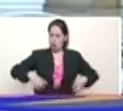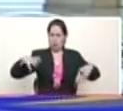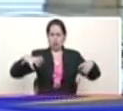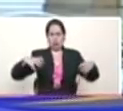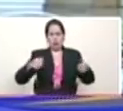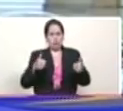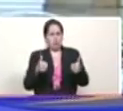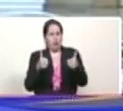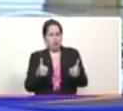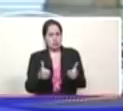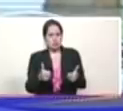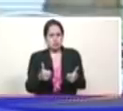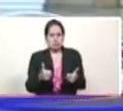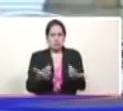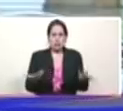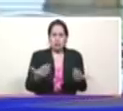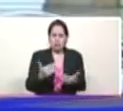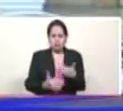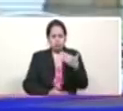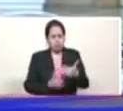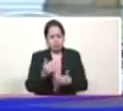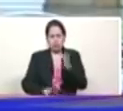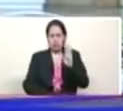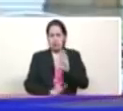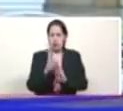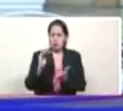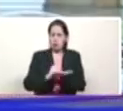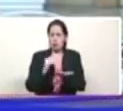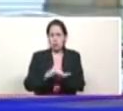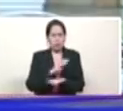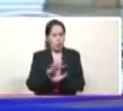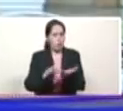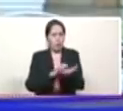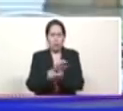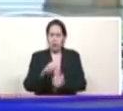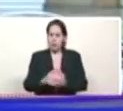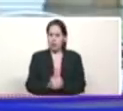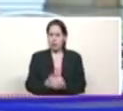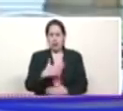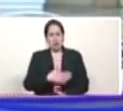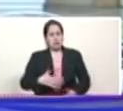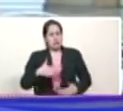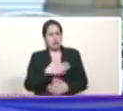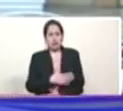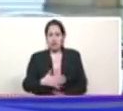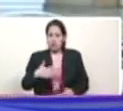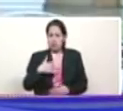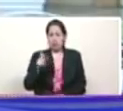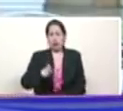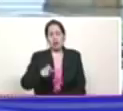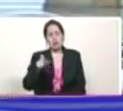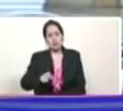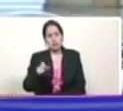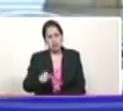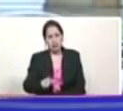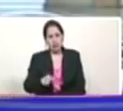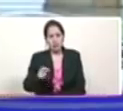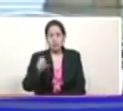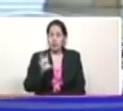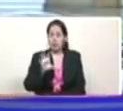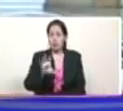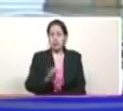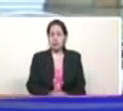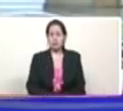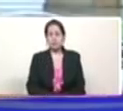trabajo es la vía para el desarrollo, para la solución de los problemas, para la satisfacción de las necesidades de nuestro país,